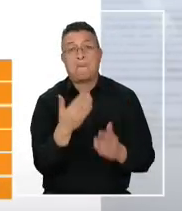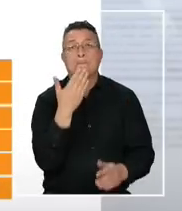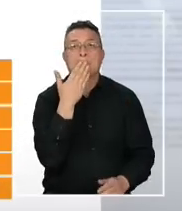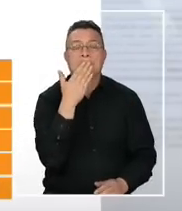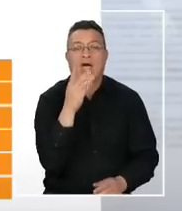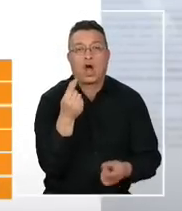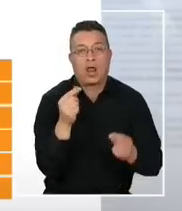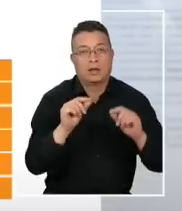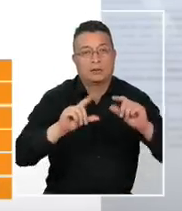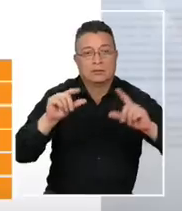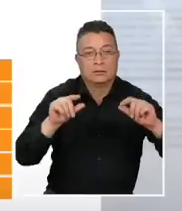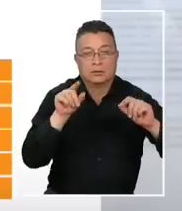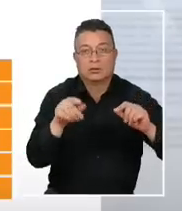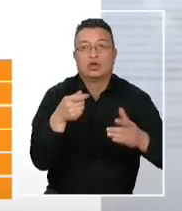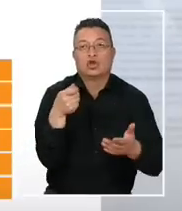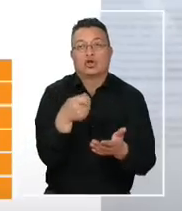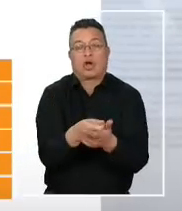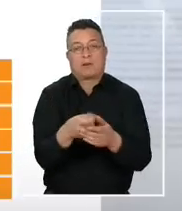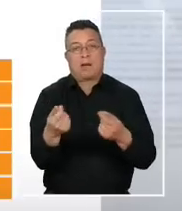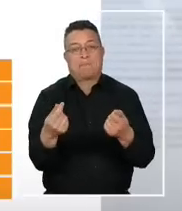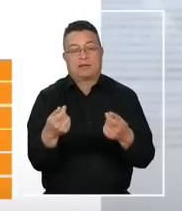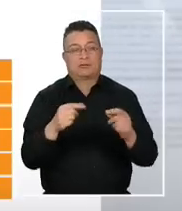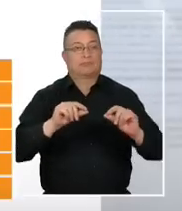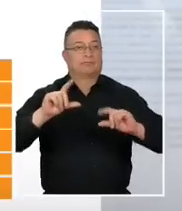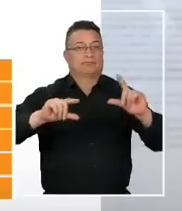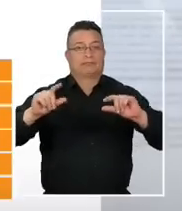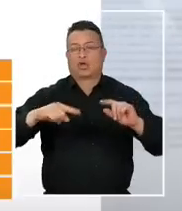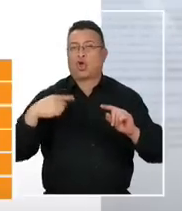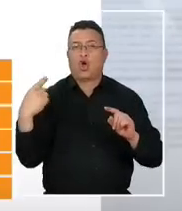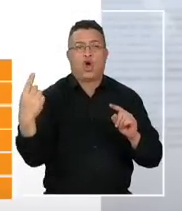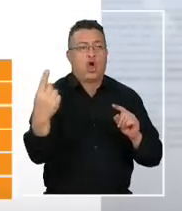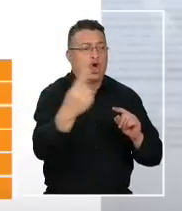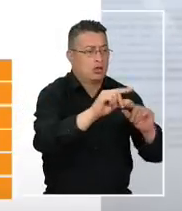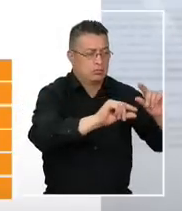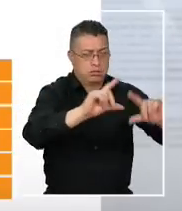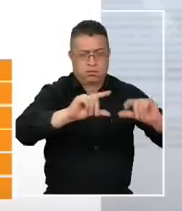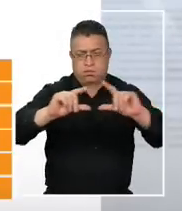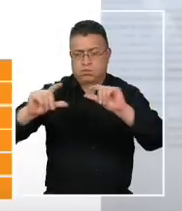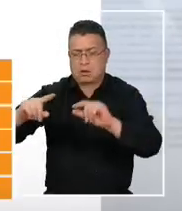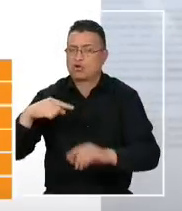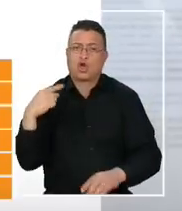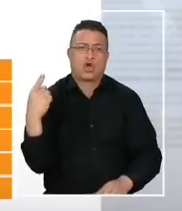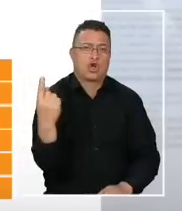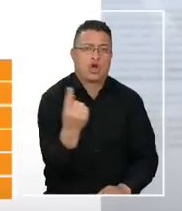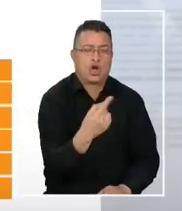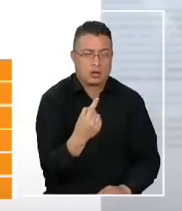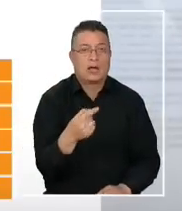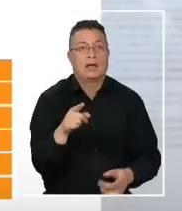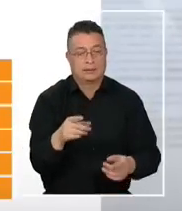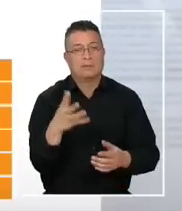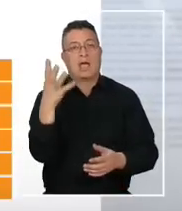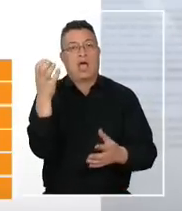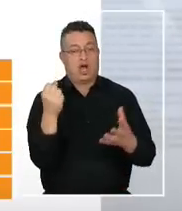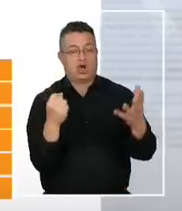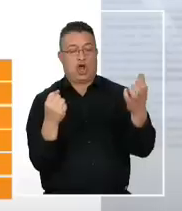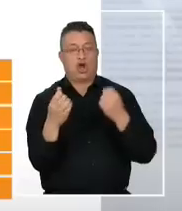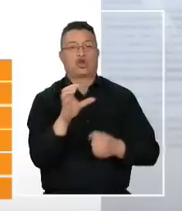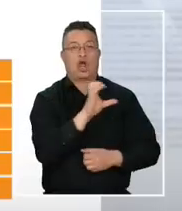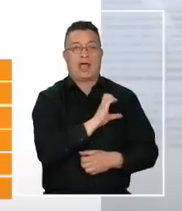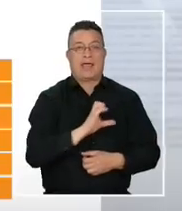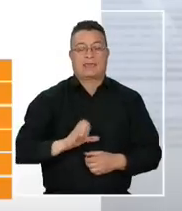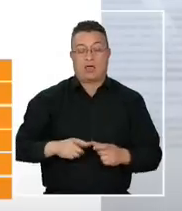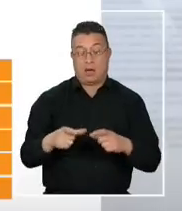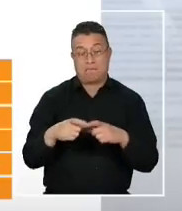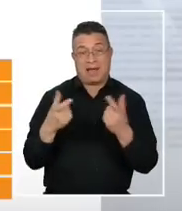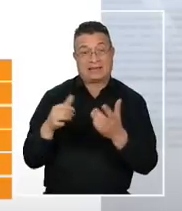precios y adquirir en línea de precios de mercado todas las tarifas disponibles en el mercado de aerolíneas. Se obtienen así ahorros para el Estado en la compra